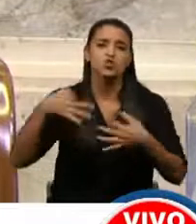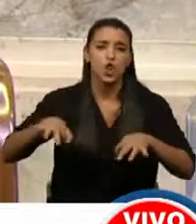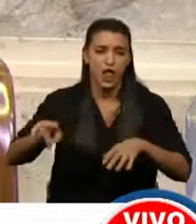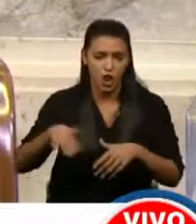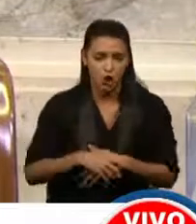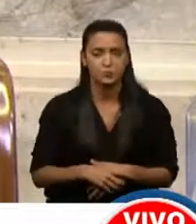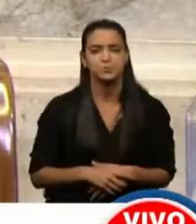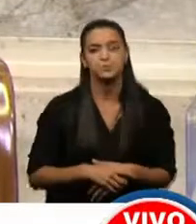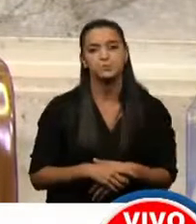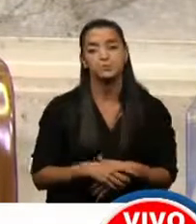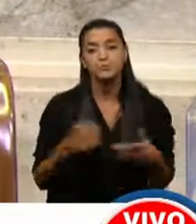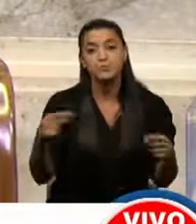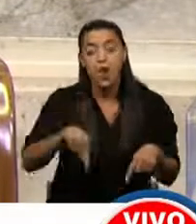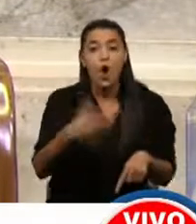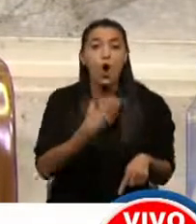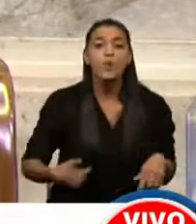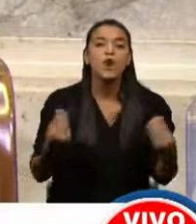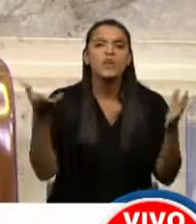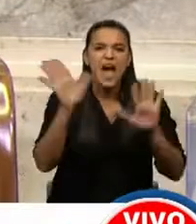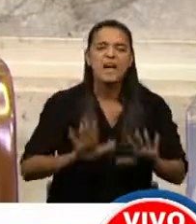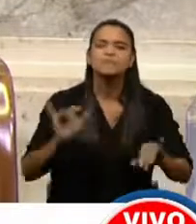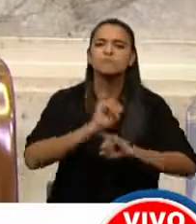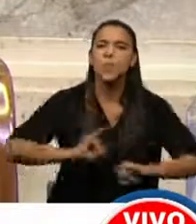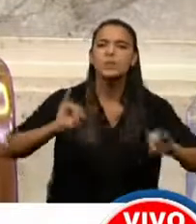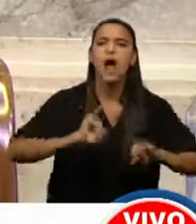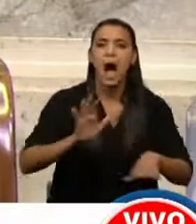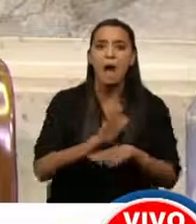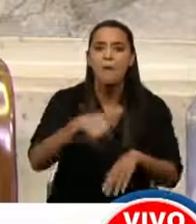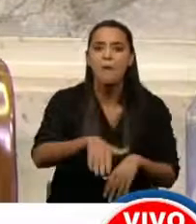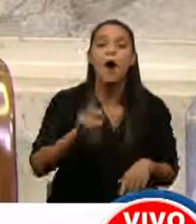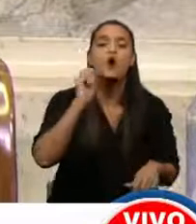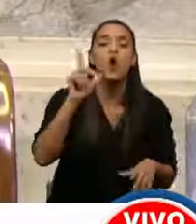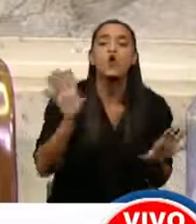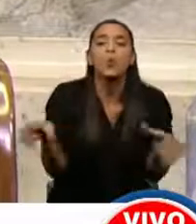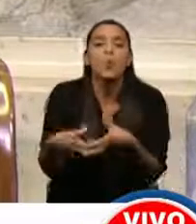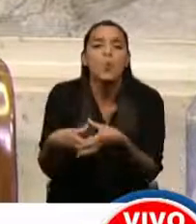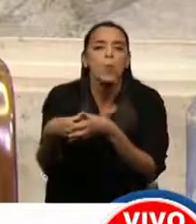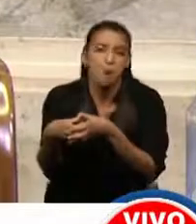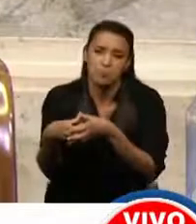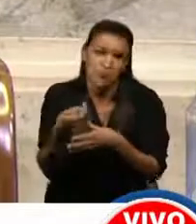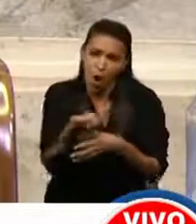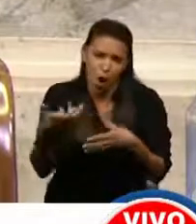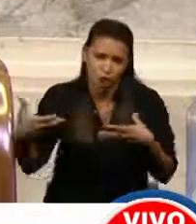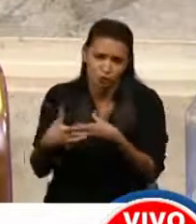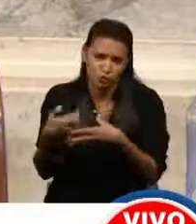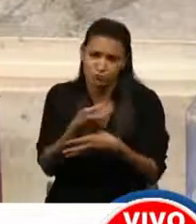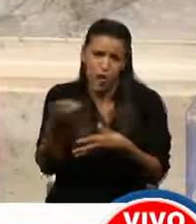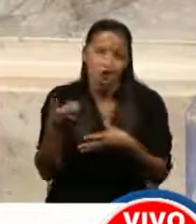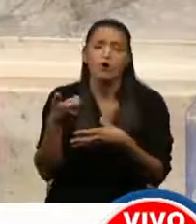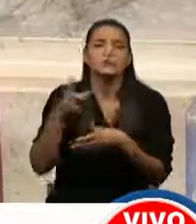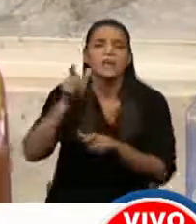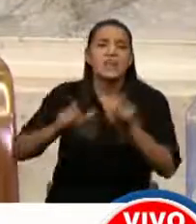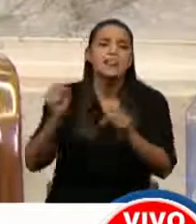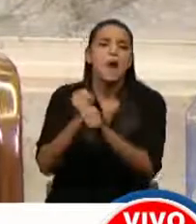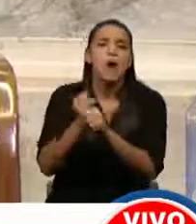Así que lo que el gobierno está haciendo es publicitando como un gran logro que un grupo pequeño de trabajadores,